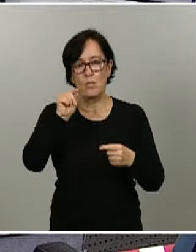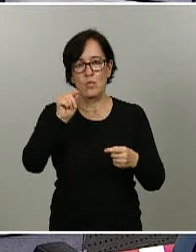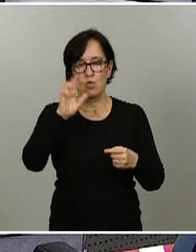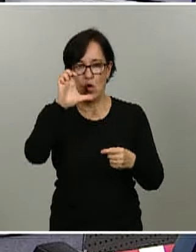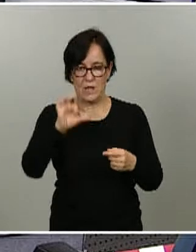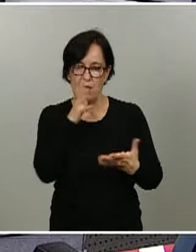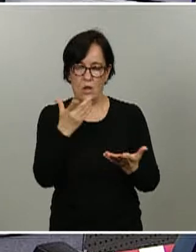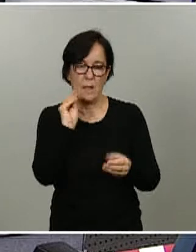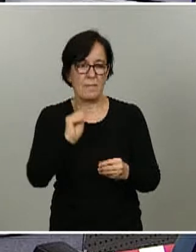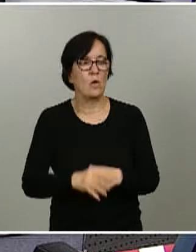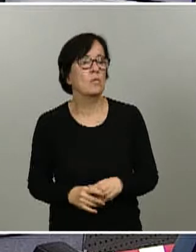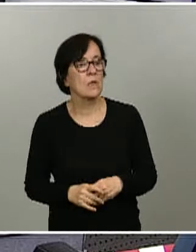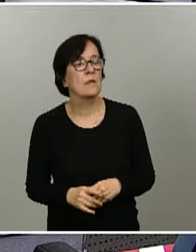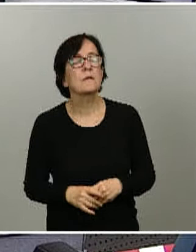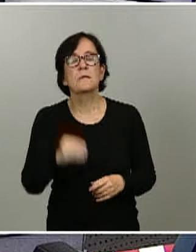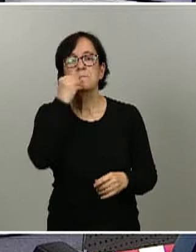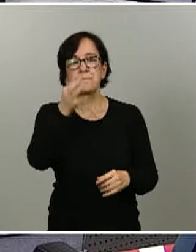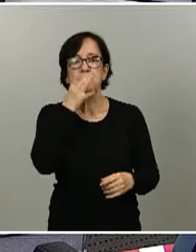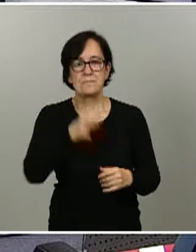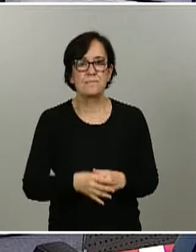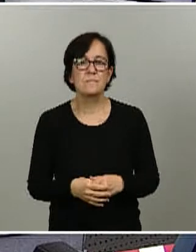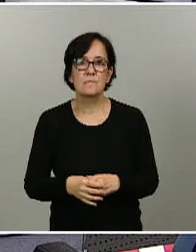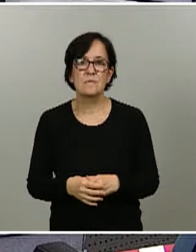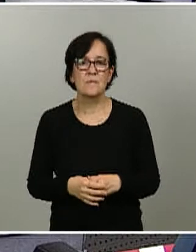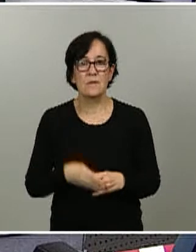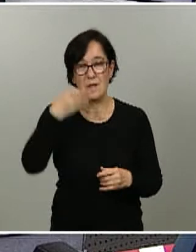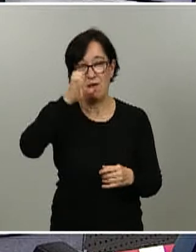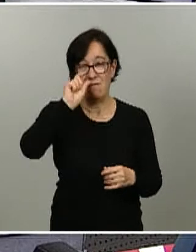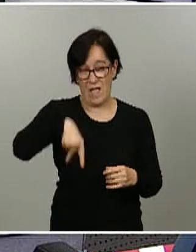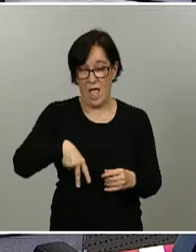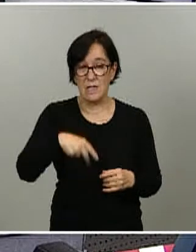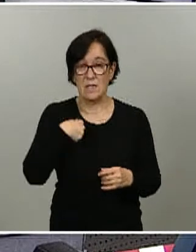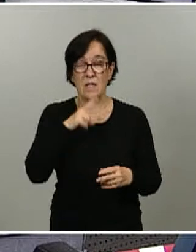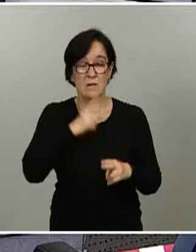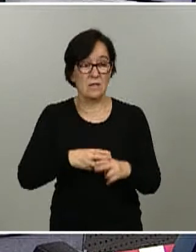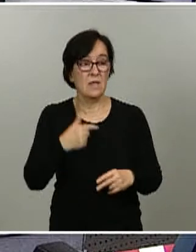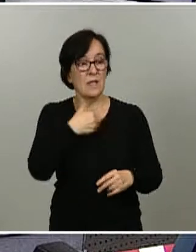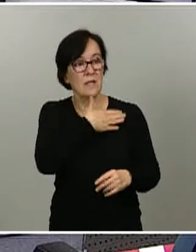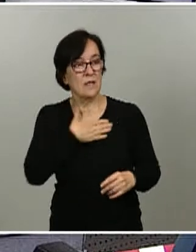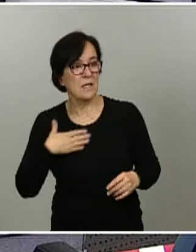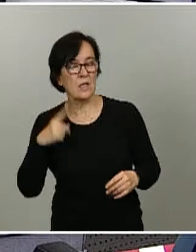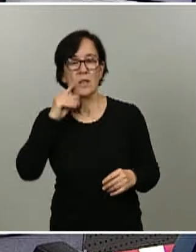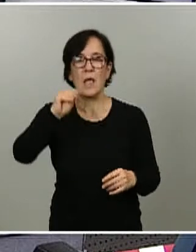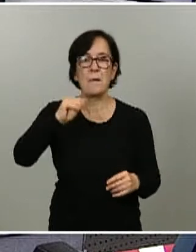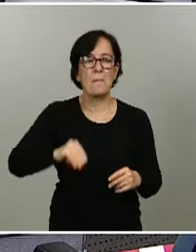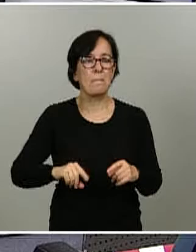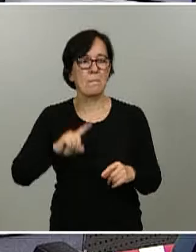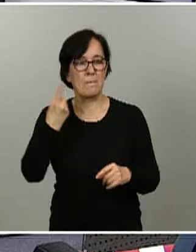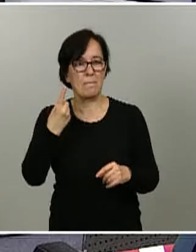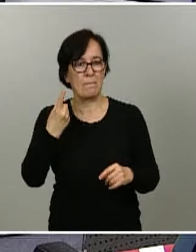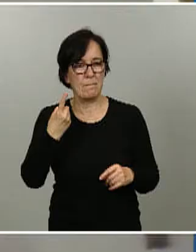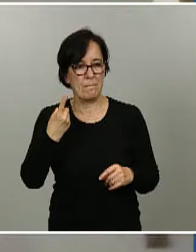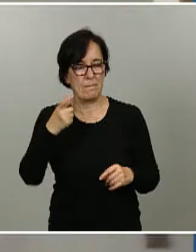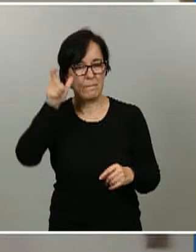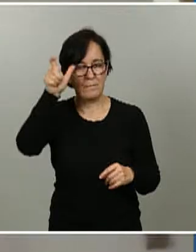Hola, buenas tardes. Soy Belén Remarza, deldiario.es. Quería dirigir unas preguntas, primero, a la doctora Yotilla, a